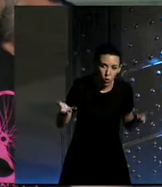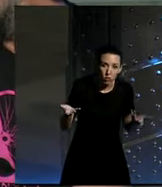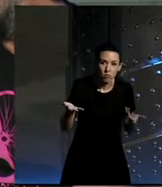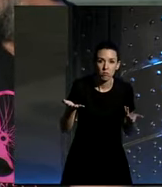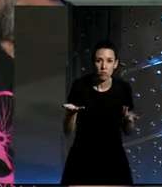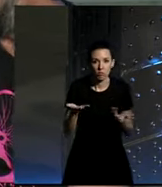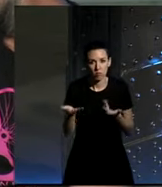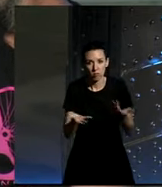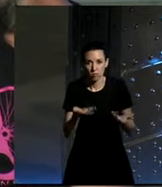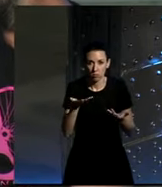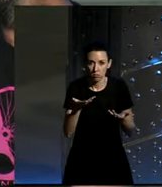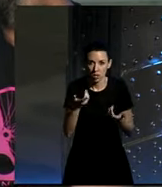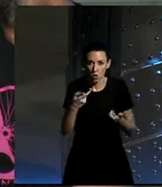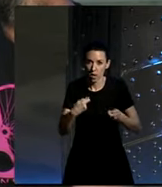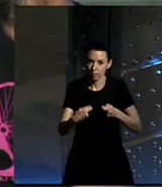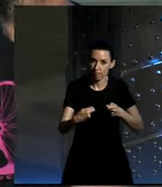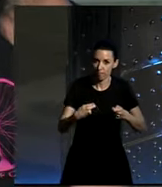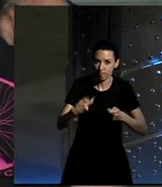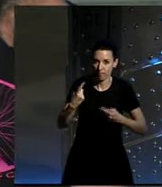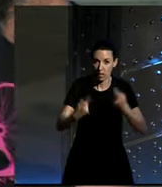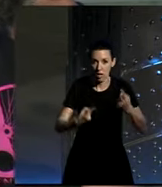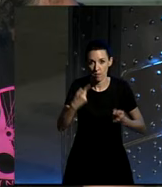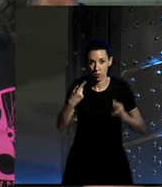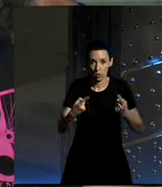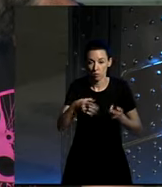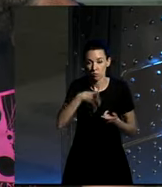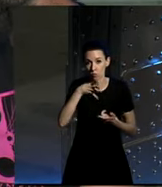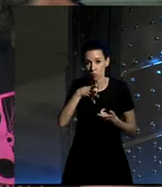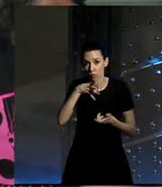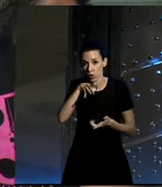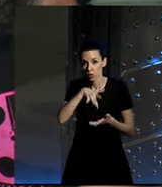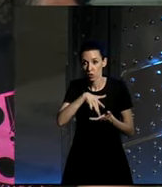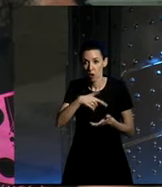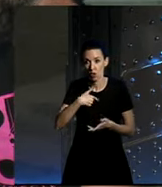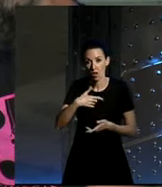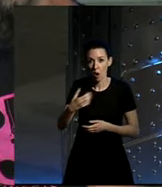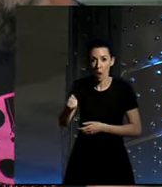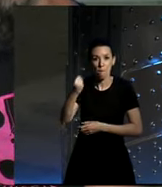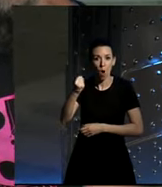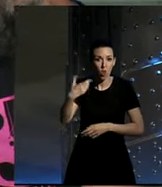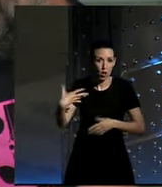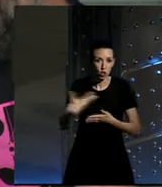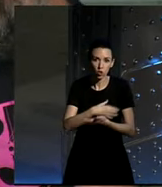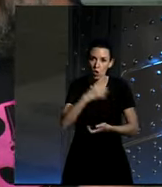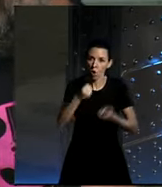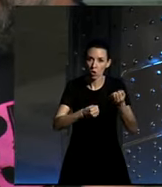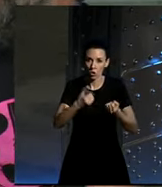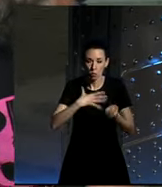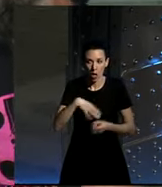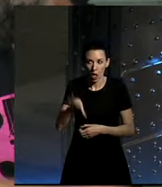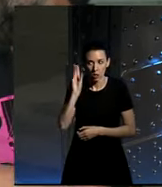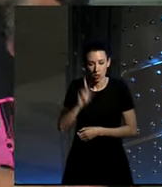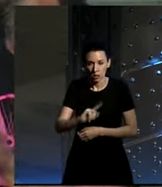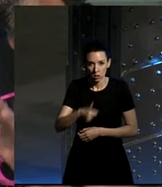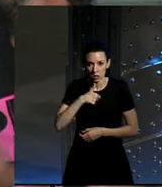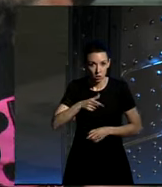mucha tensión a veces porque los poderosos no todos los coches son capaces de entender eso